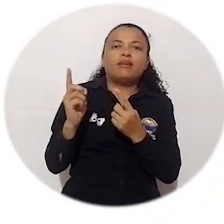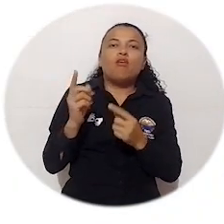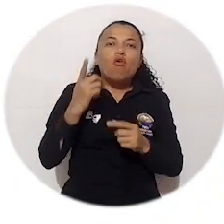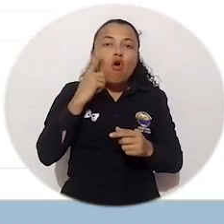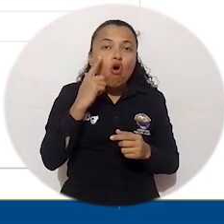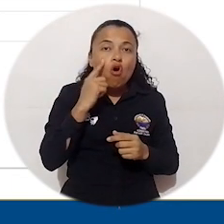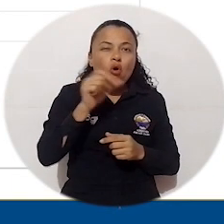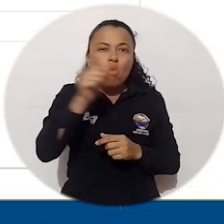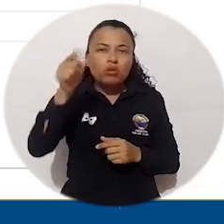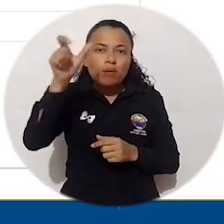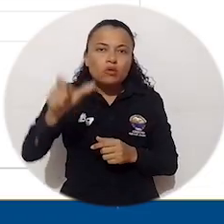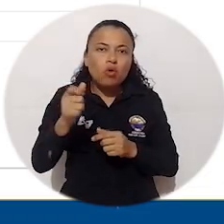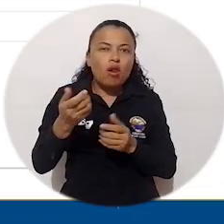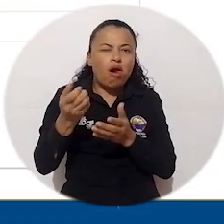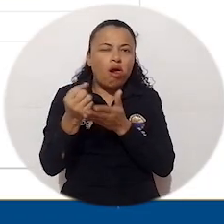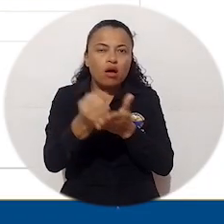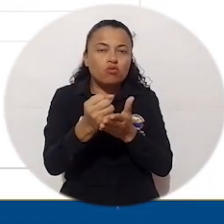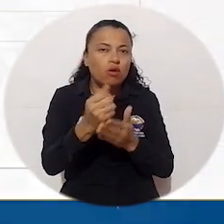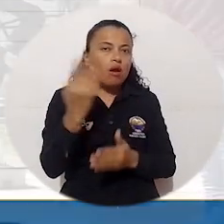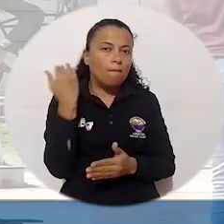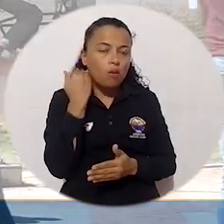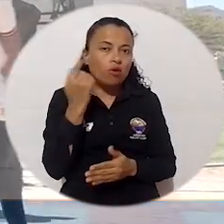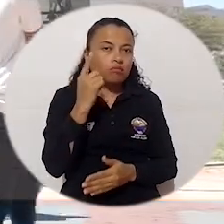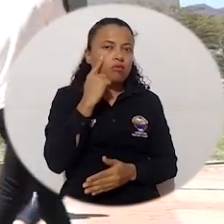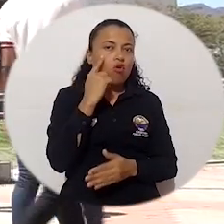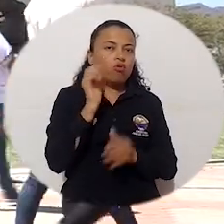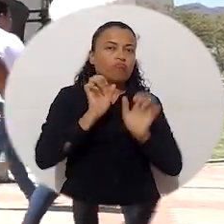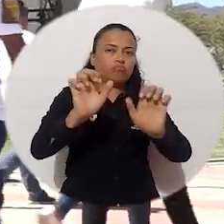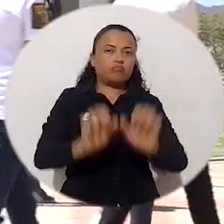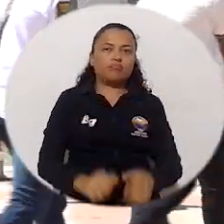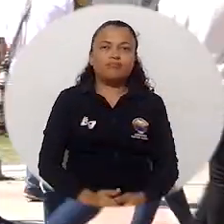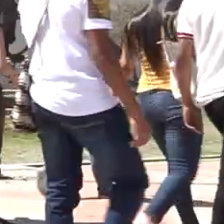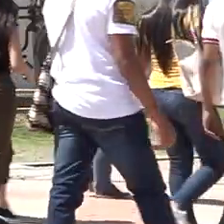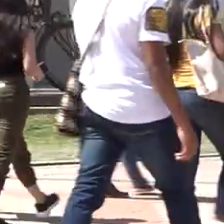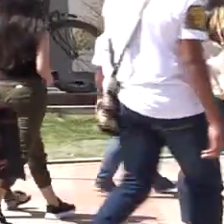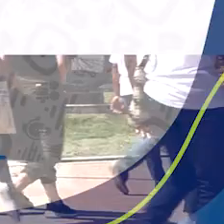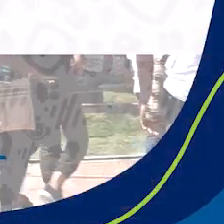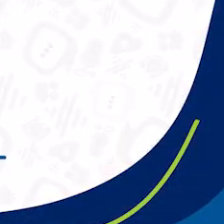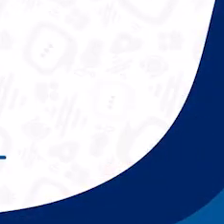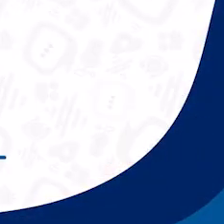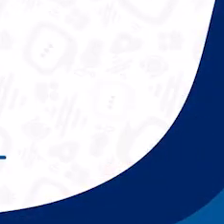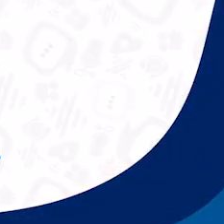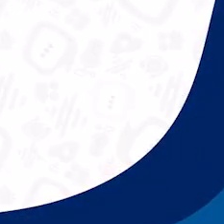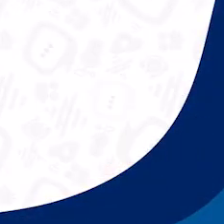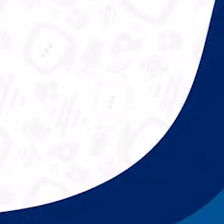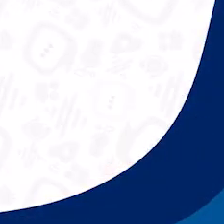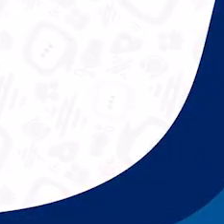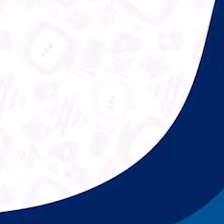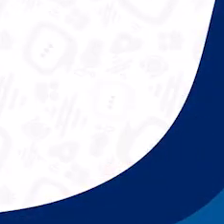.unimagdalena.edu.co y no aceptes intermediarios, evita caer en estafas.